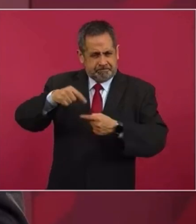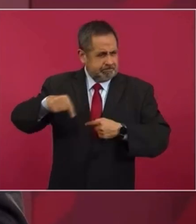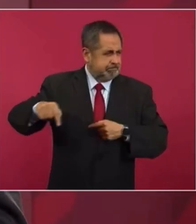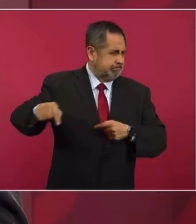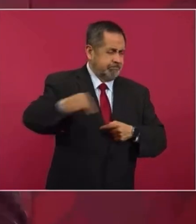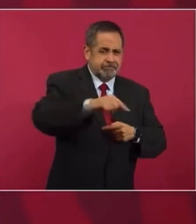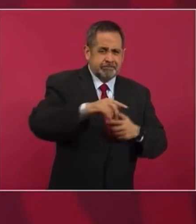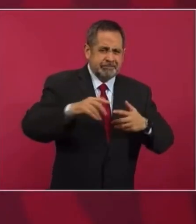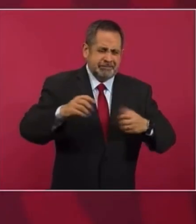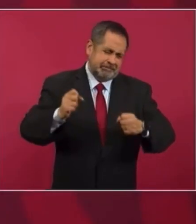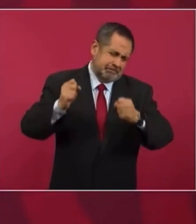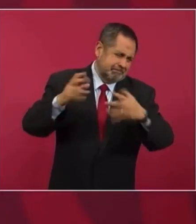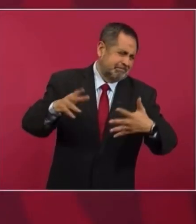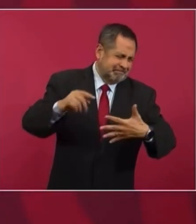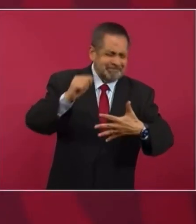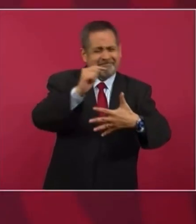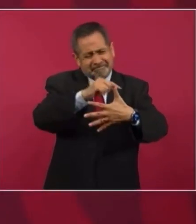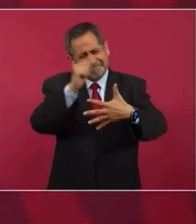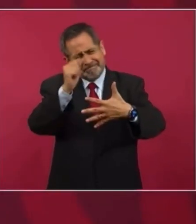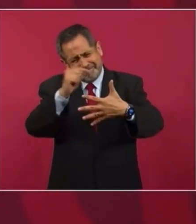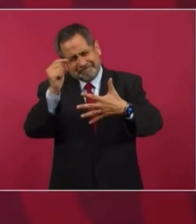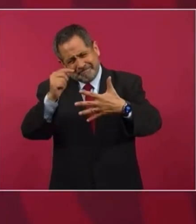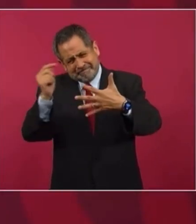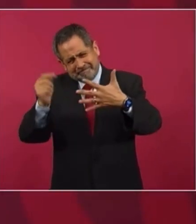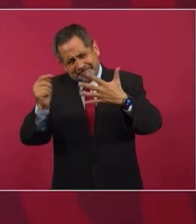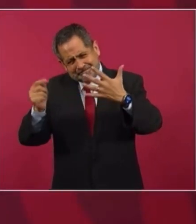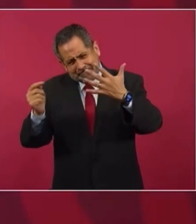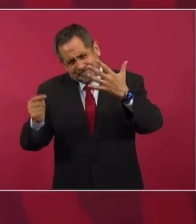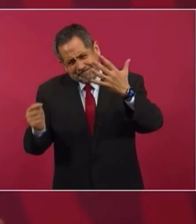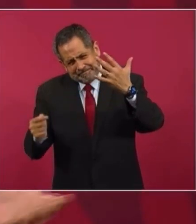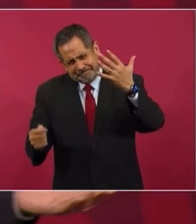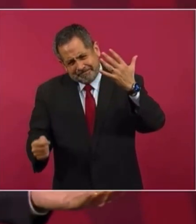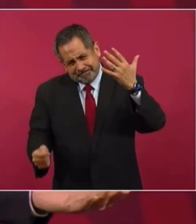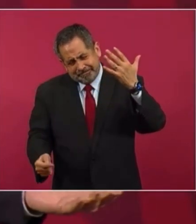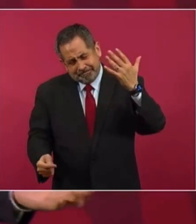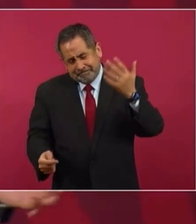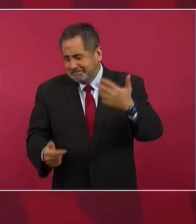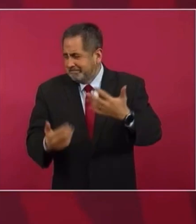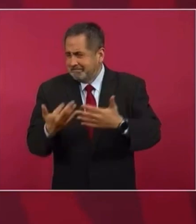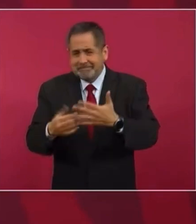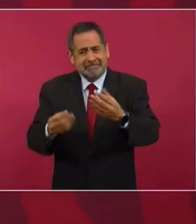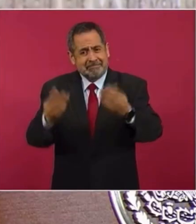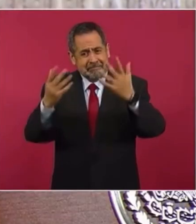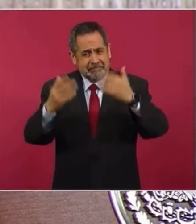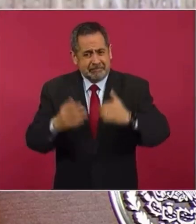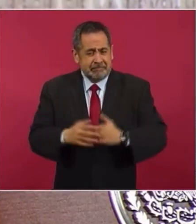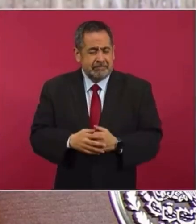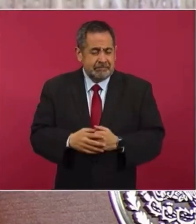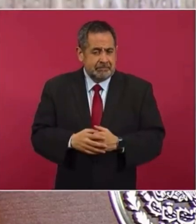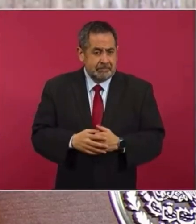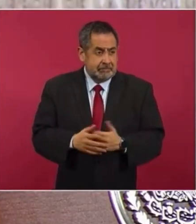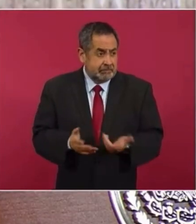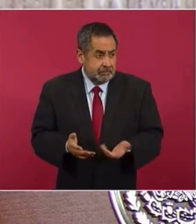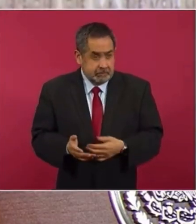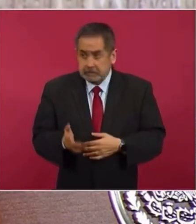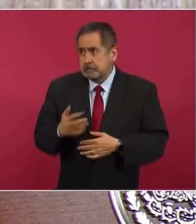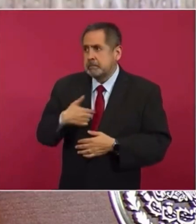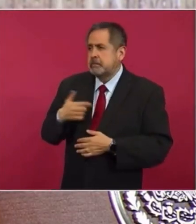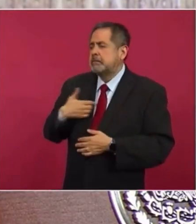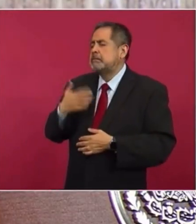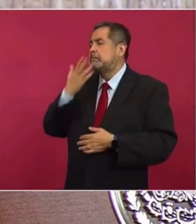y muchas otras cosas, imagínense si no tengo trabajo.